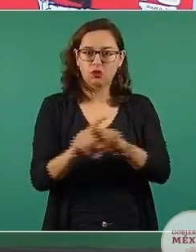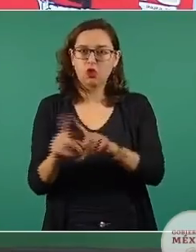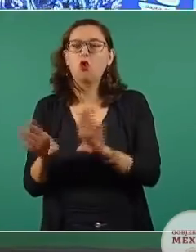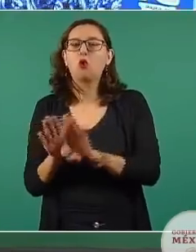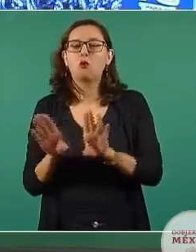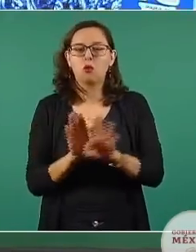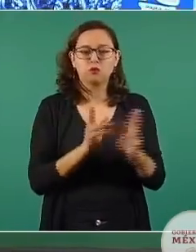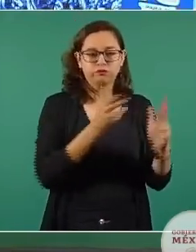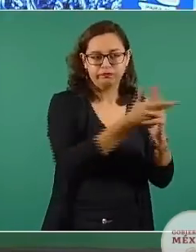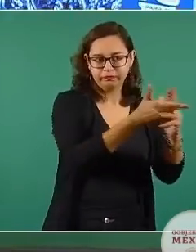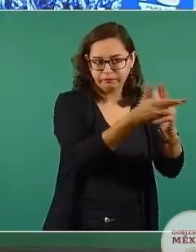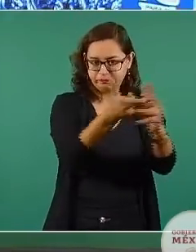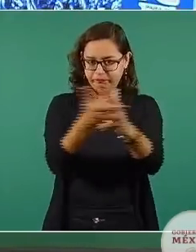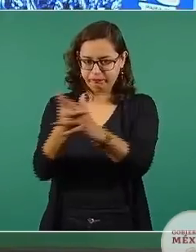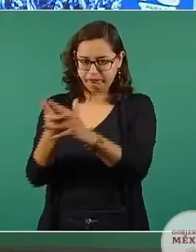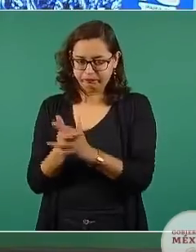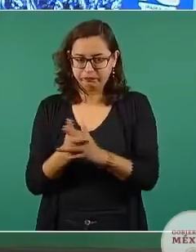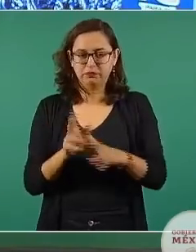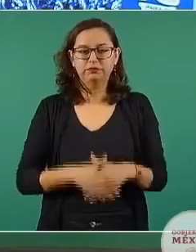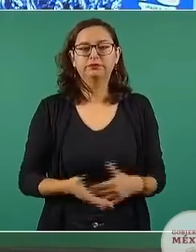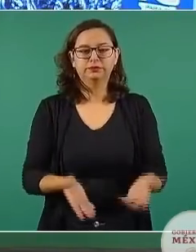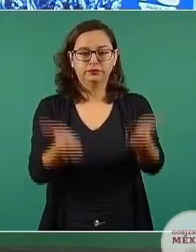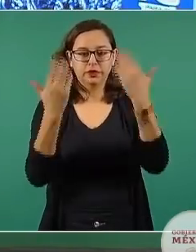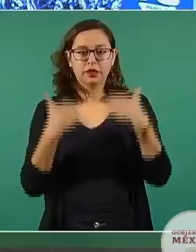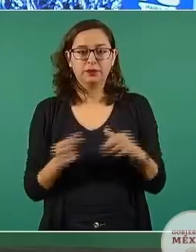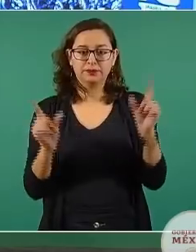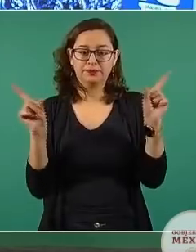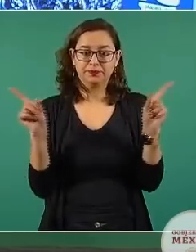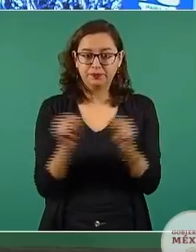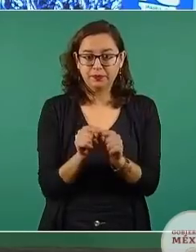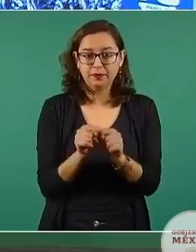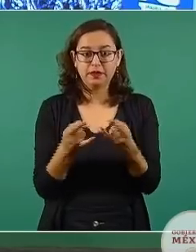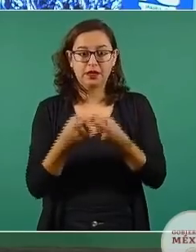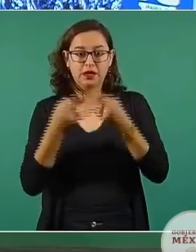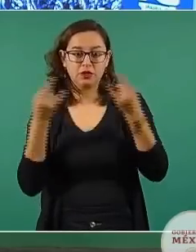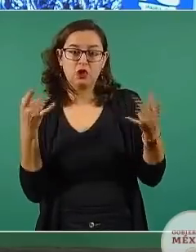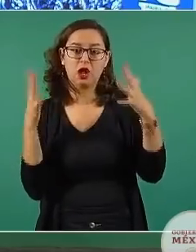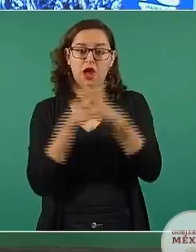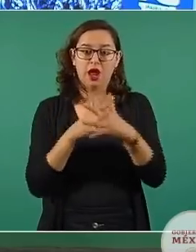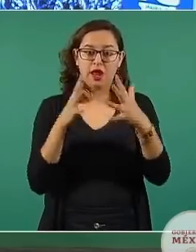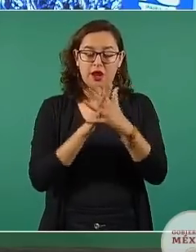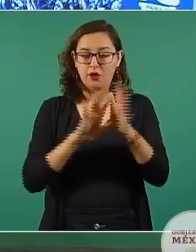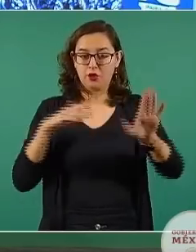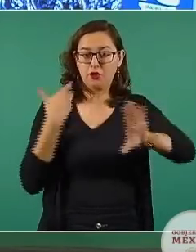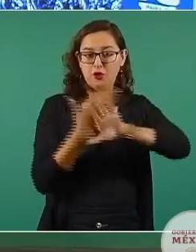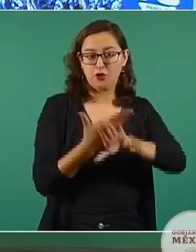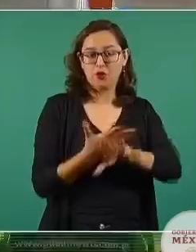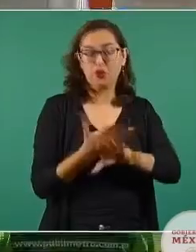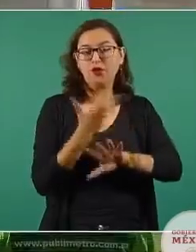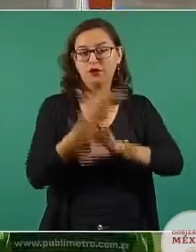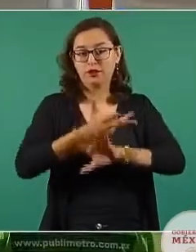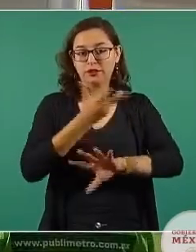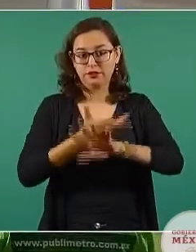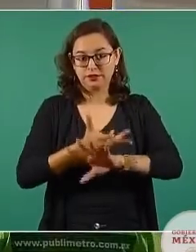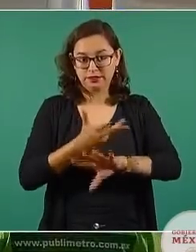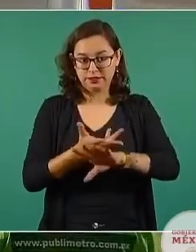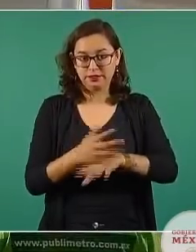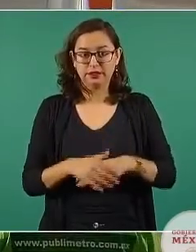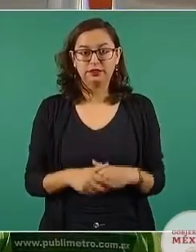Un libro maravilloso, La breve historia de la guerra contra los Estados Unidos en el 46-47 de José C. Baladez.